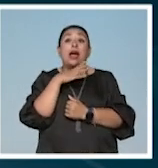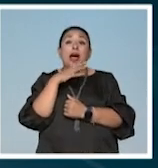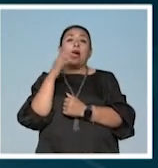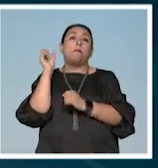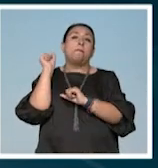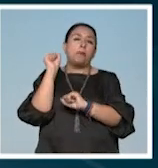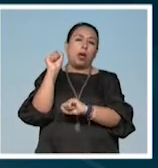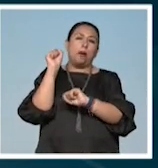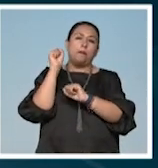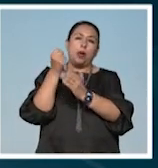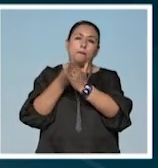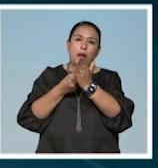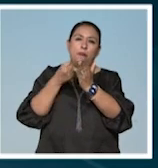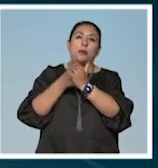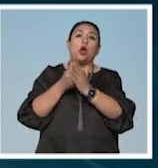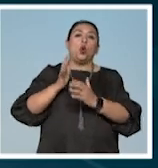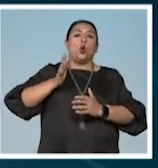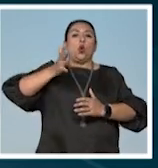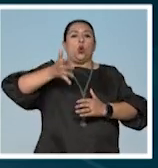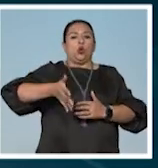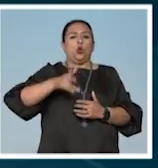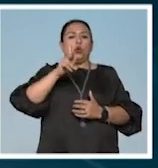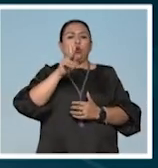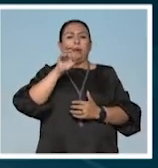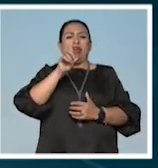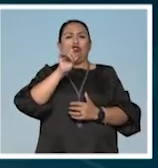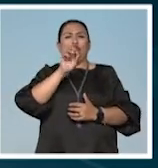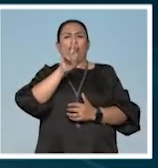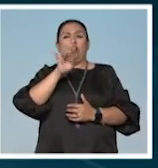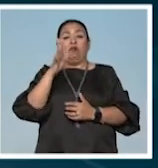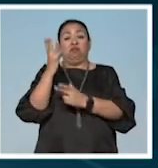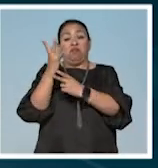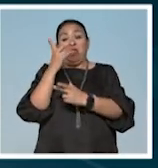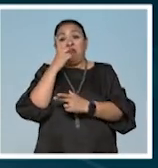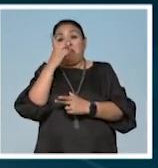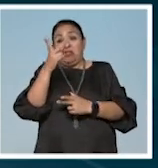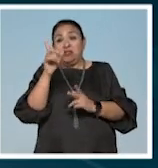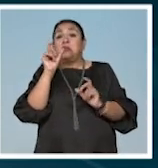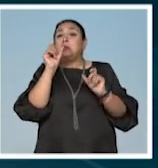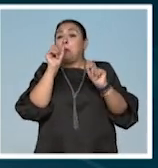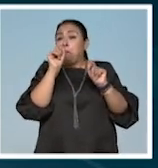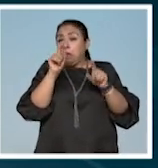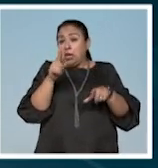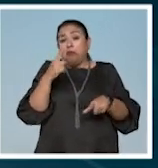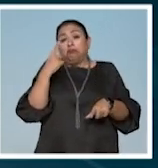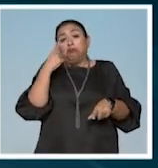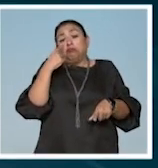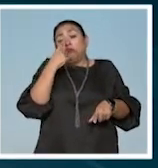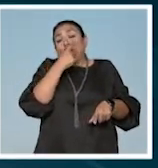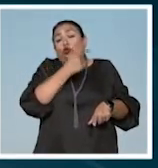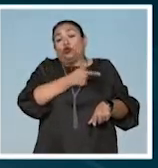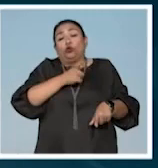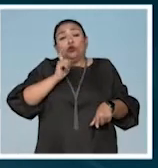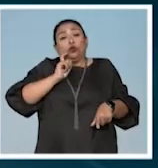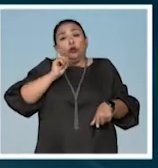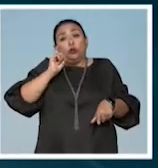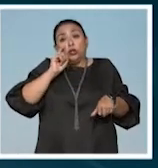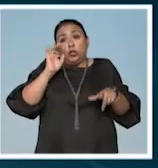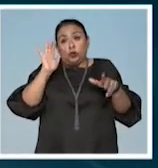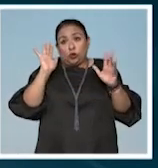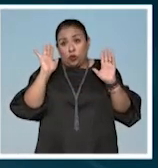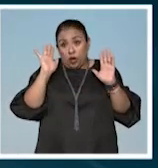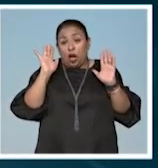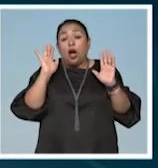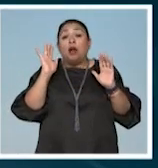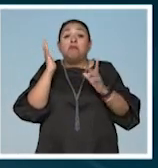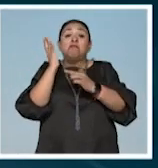activistas de orgullo pedófilo. Lo que a ellos argumentan es que también son una preferencia sexual. Están